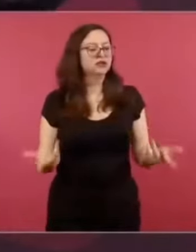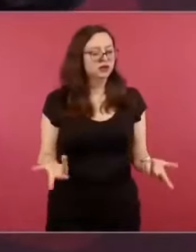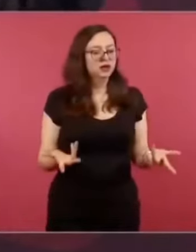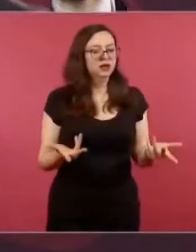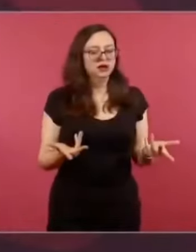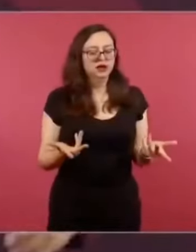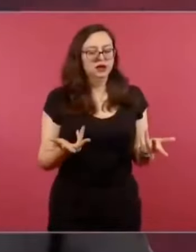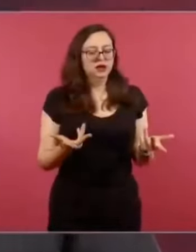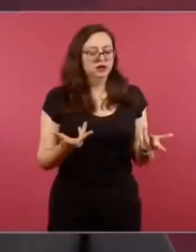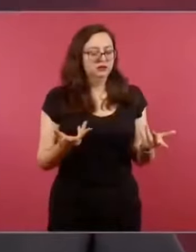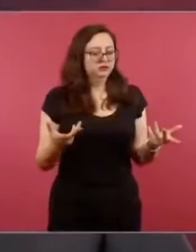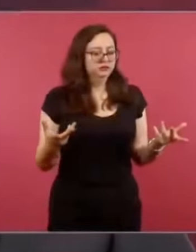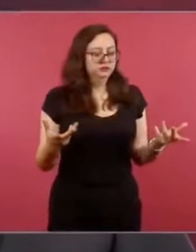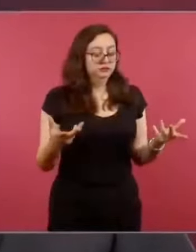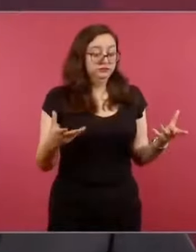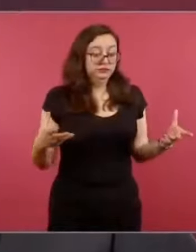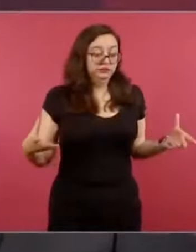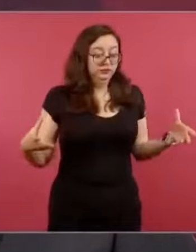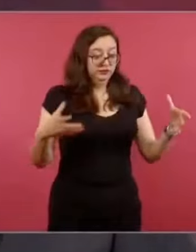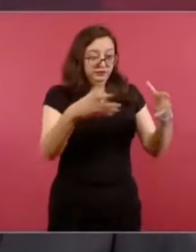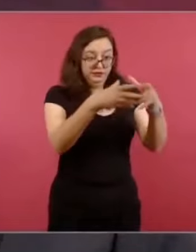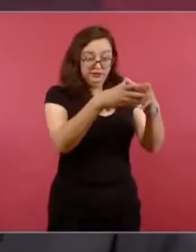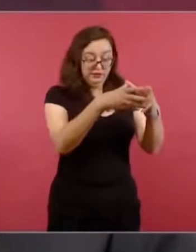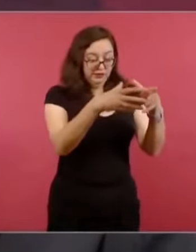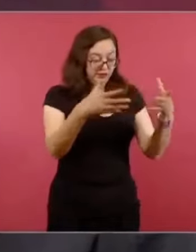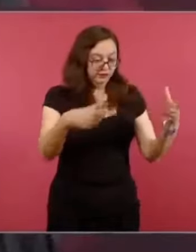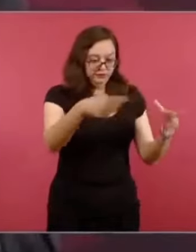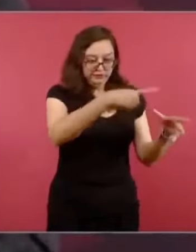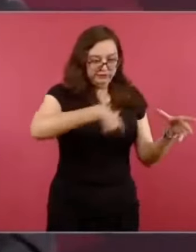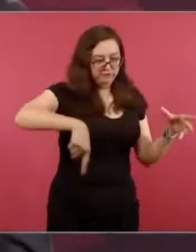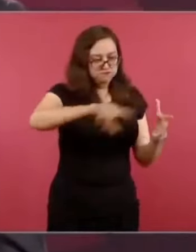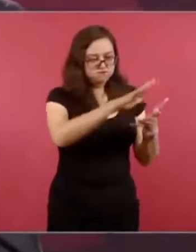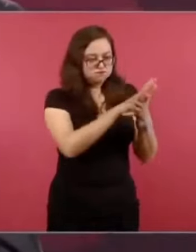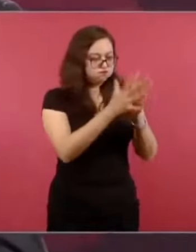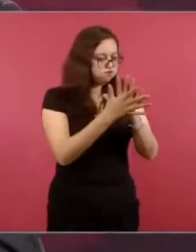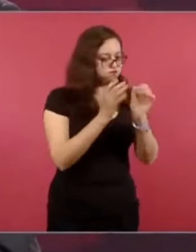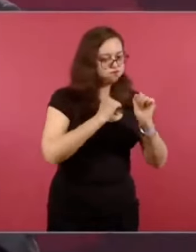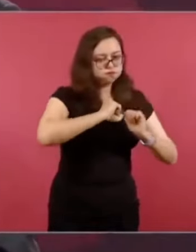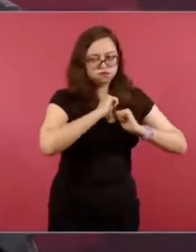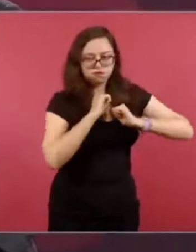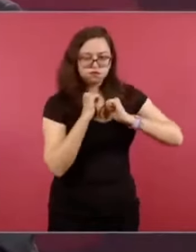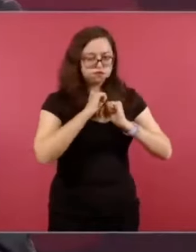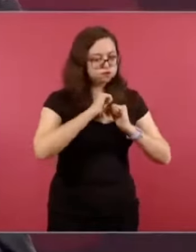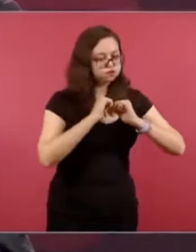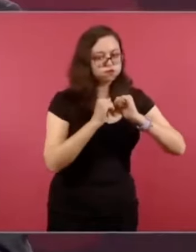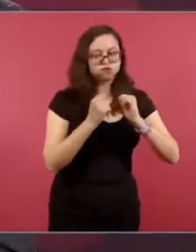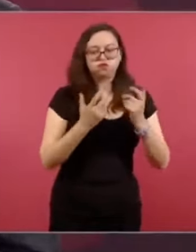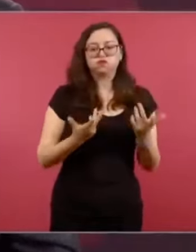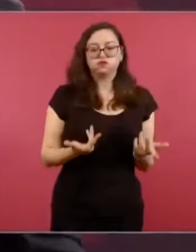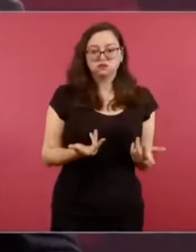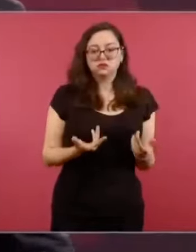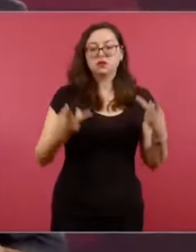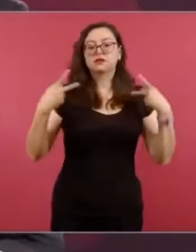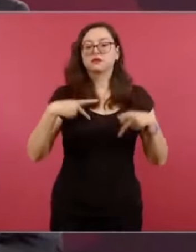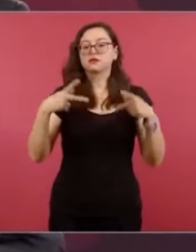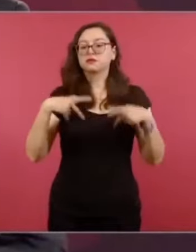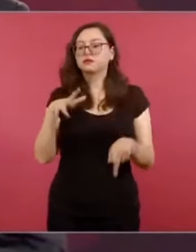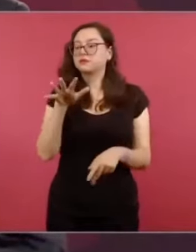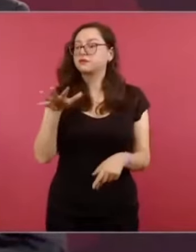los ciudadanos influyentes, ¿qué le dejaban al pueblo?